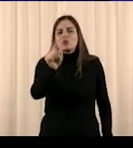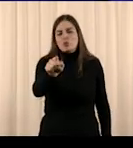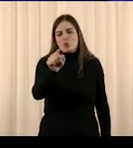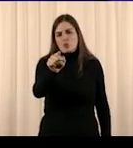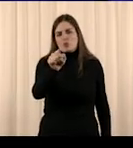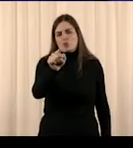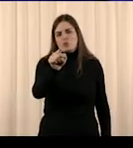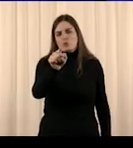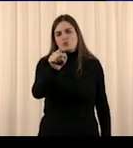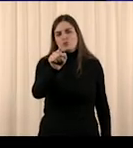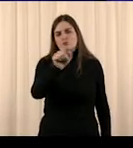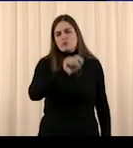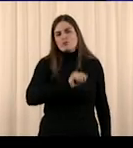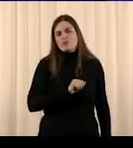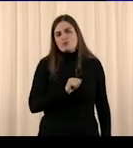Tú.